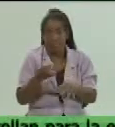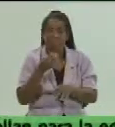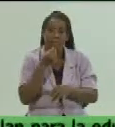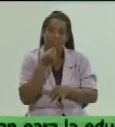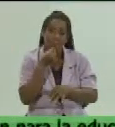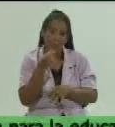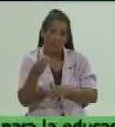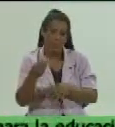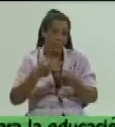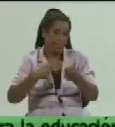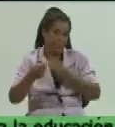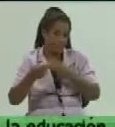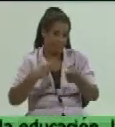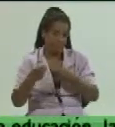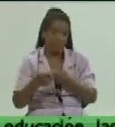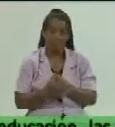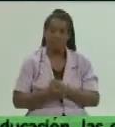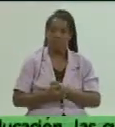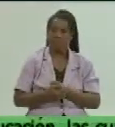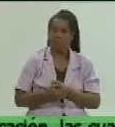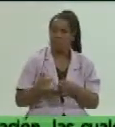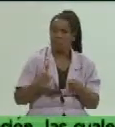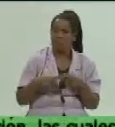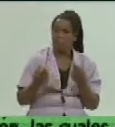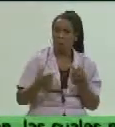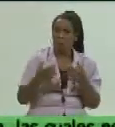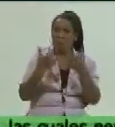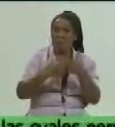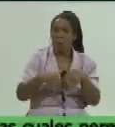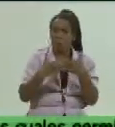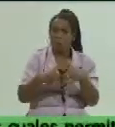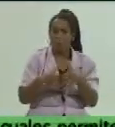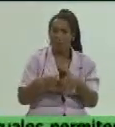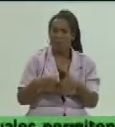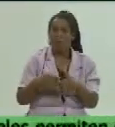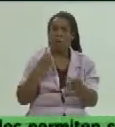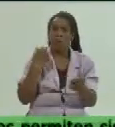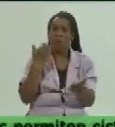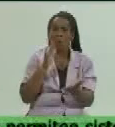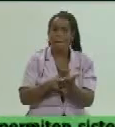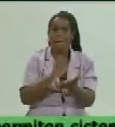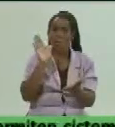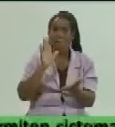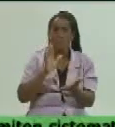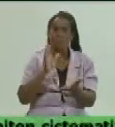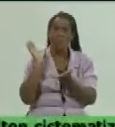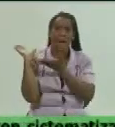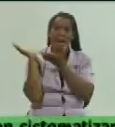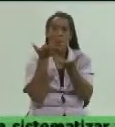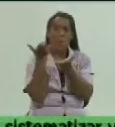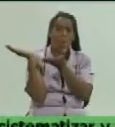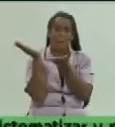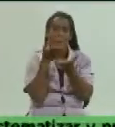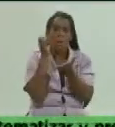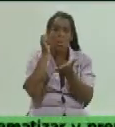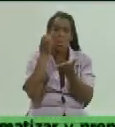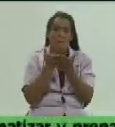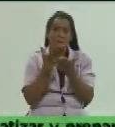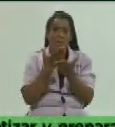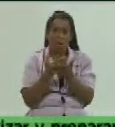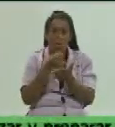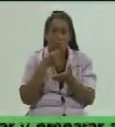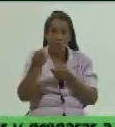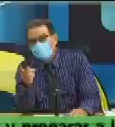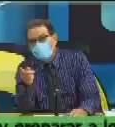comercialización porque los productores tienen un compromiso con acopio pero una vez que cumple con acopio tienen entonces la posibilidad de comercializar